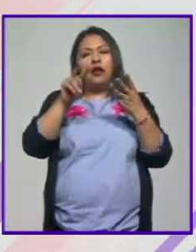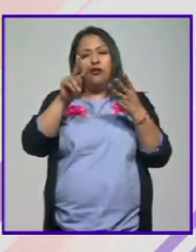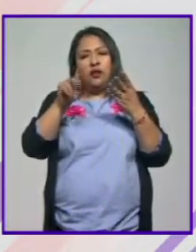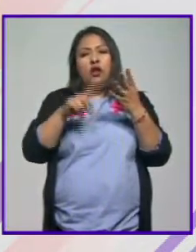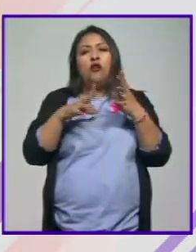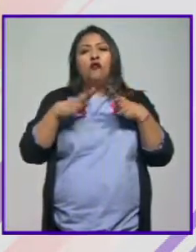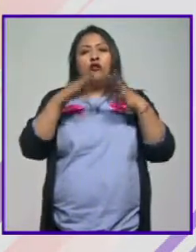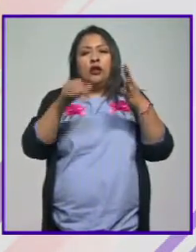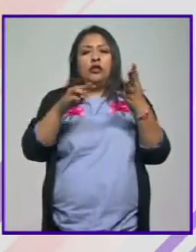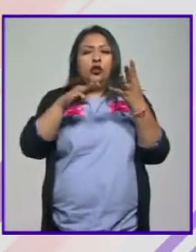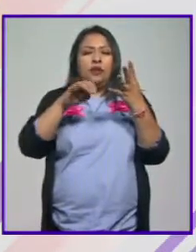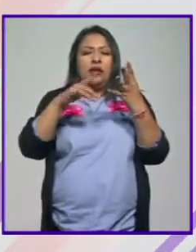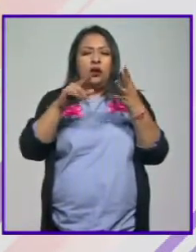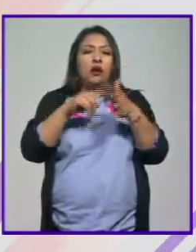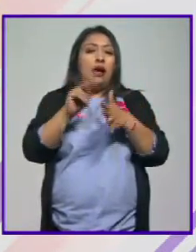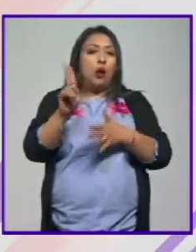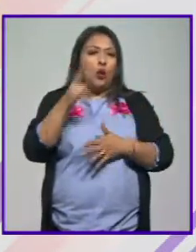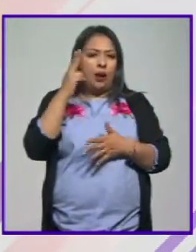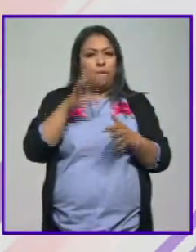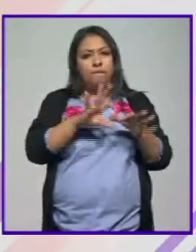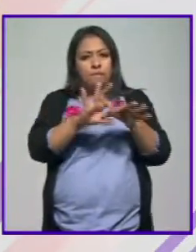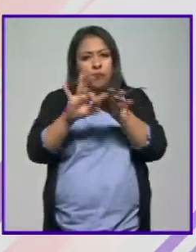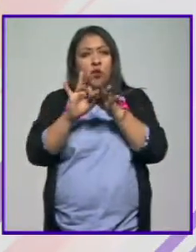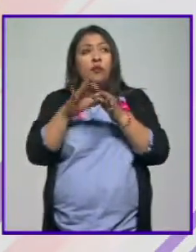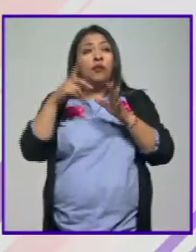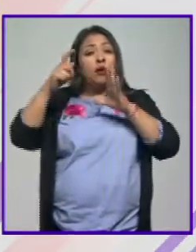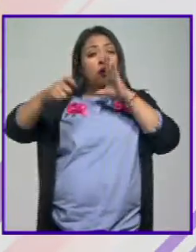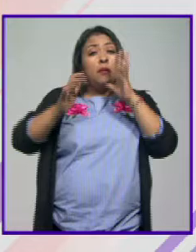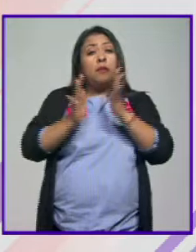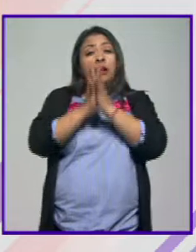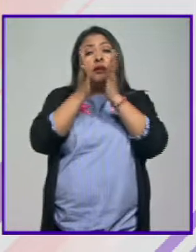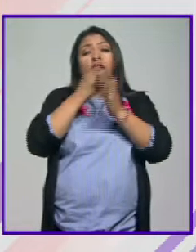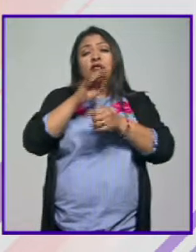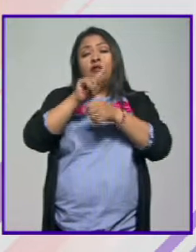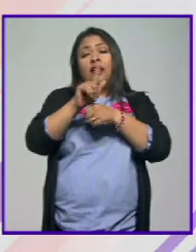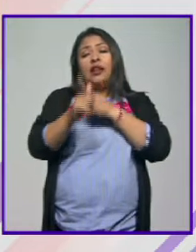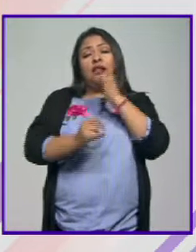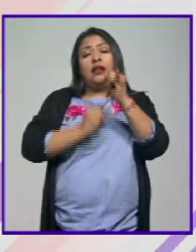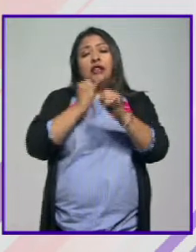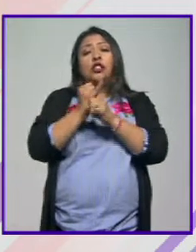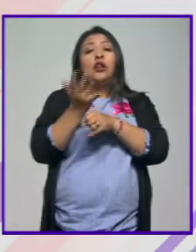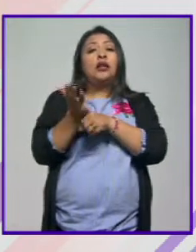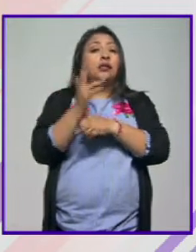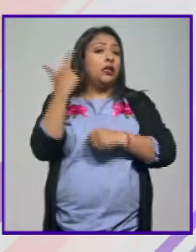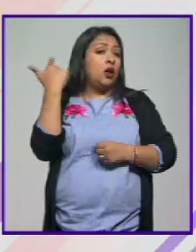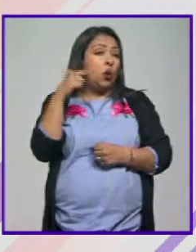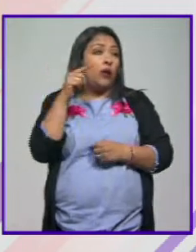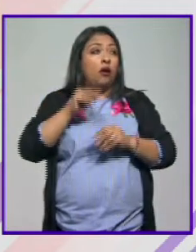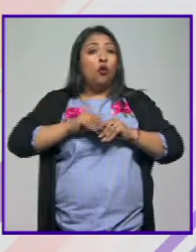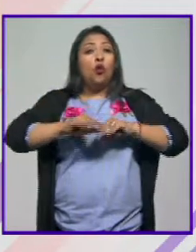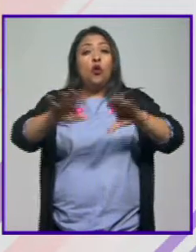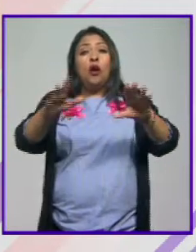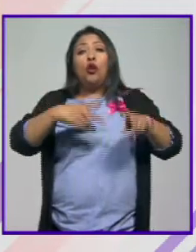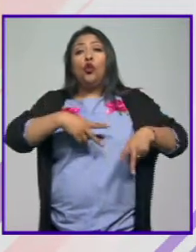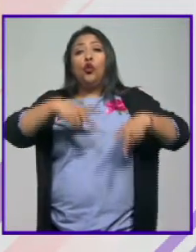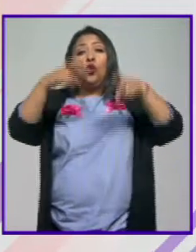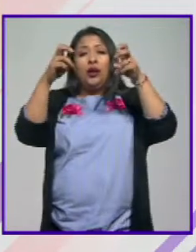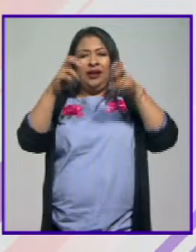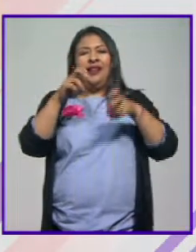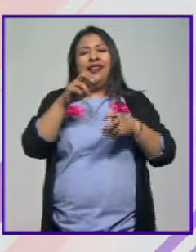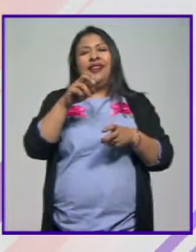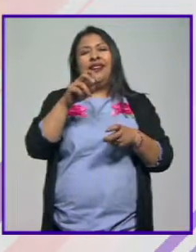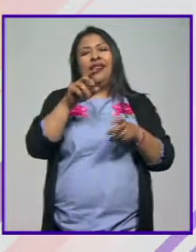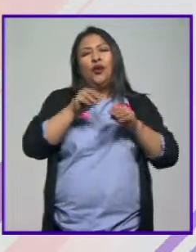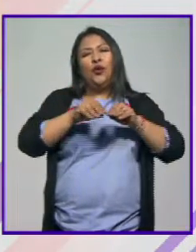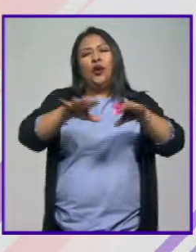Fundación Miguel Alemán y la UNAM. El FIME participará en el Festival Internacional de Cine de Guadalajara y se estrenarán plataformas digitales